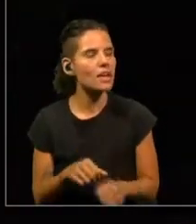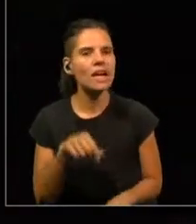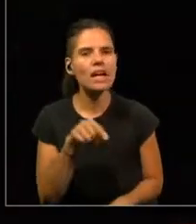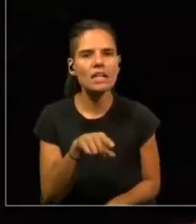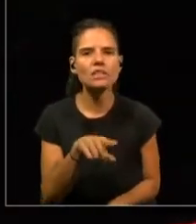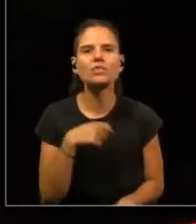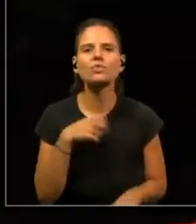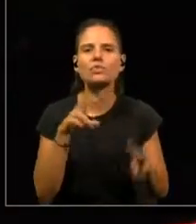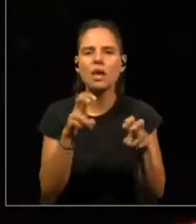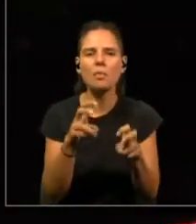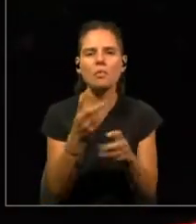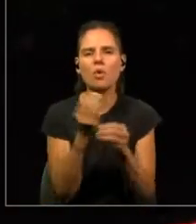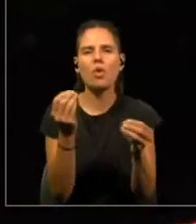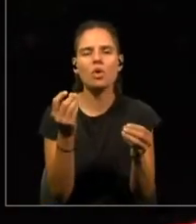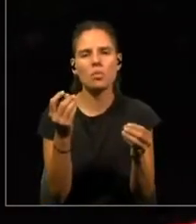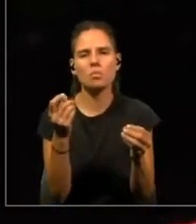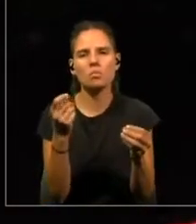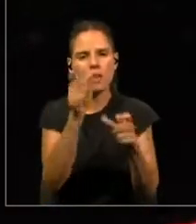transversal.